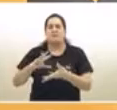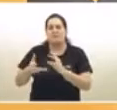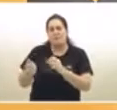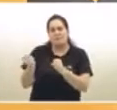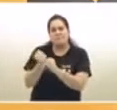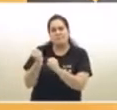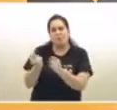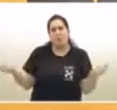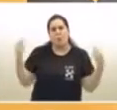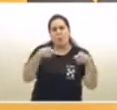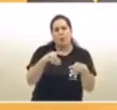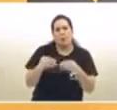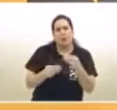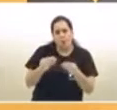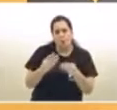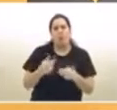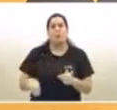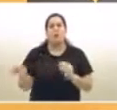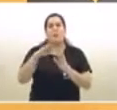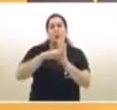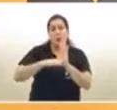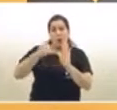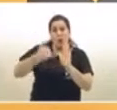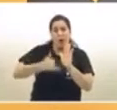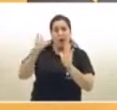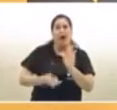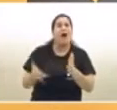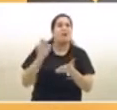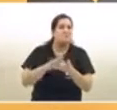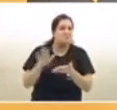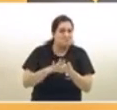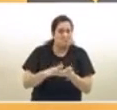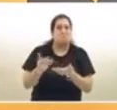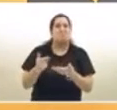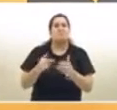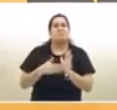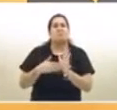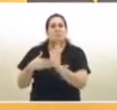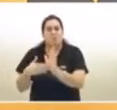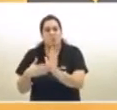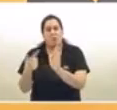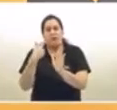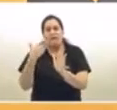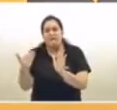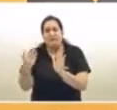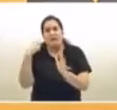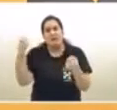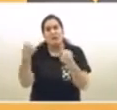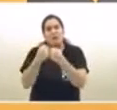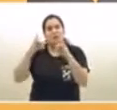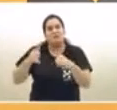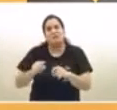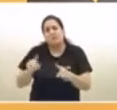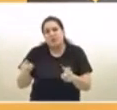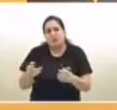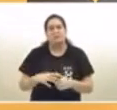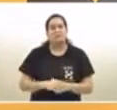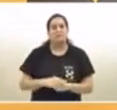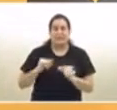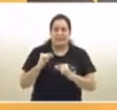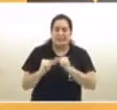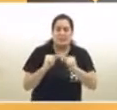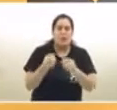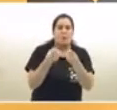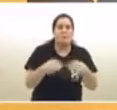primer borrador del protocolo con el que funcionaría y también lo haríamos en forma muy gradual. Empezando por las obras más